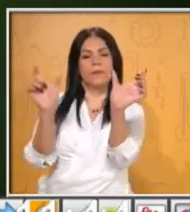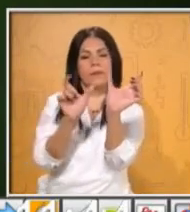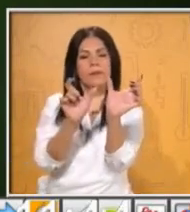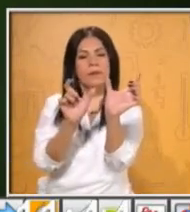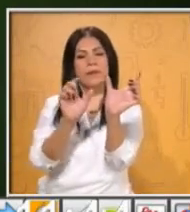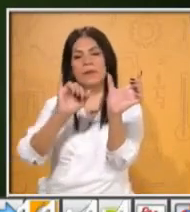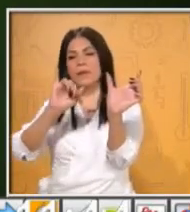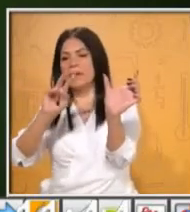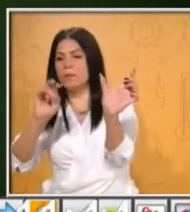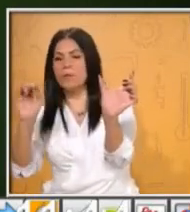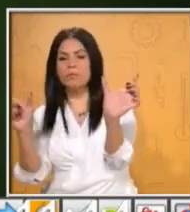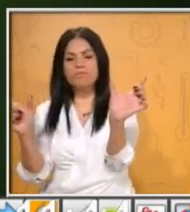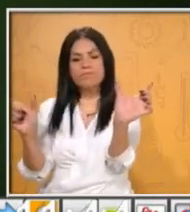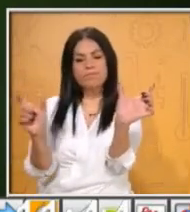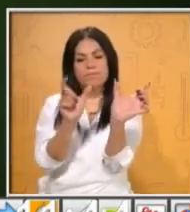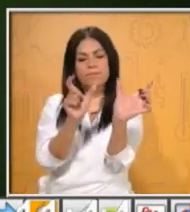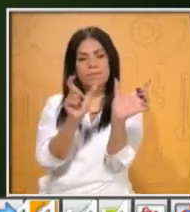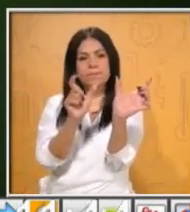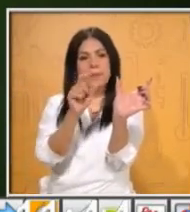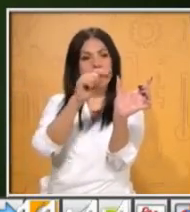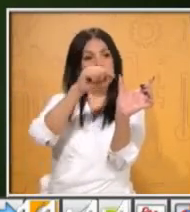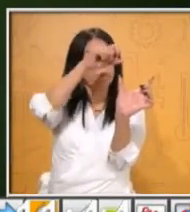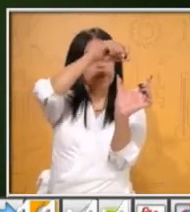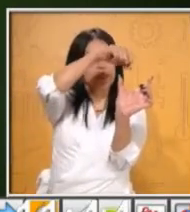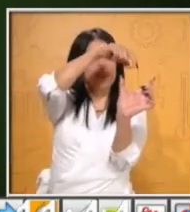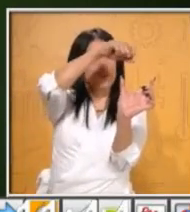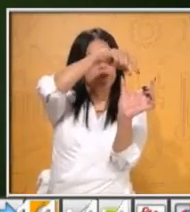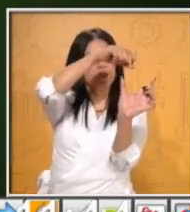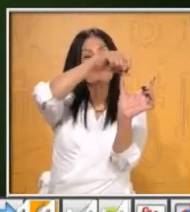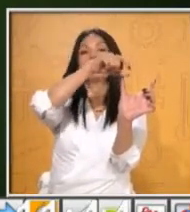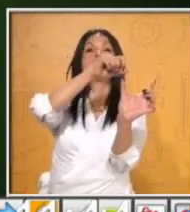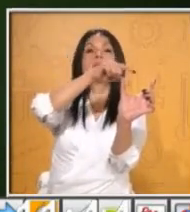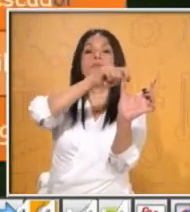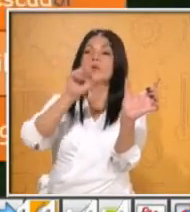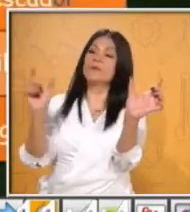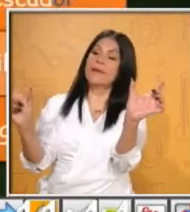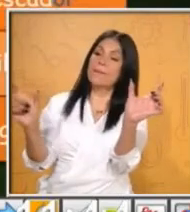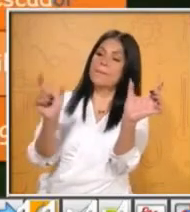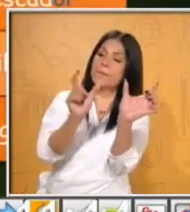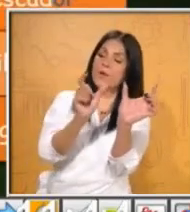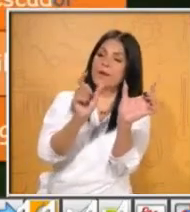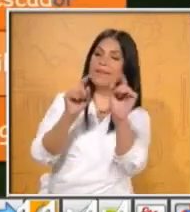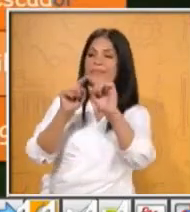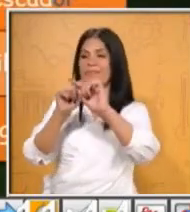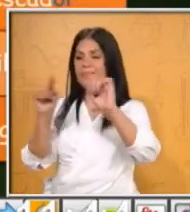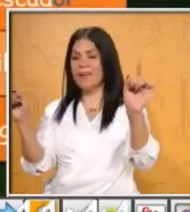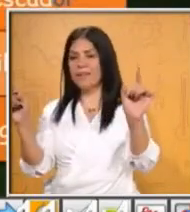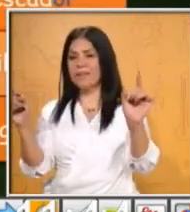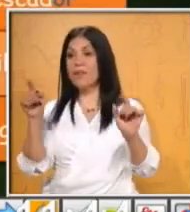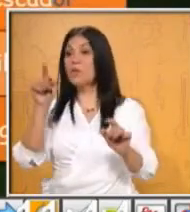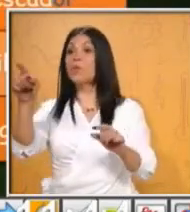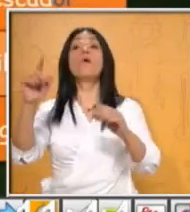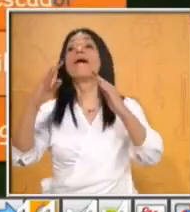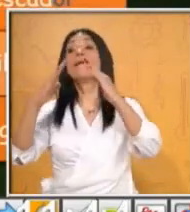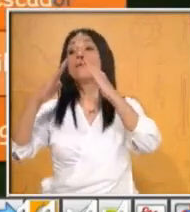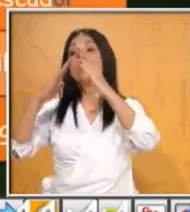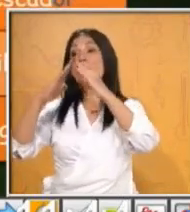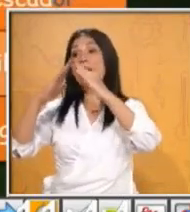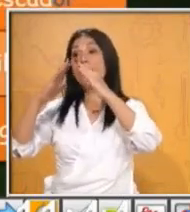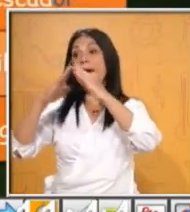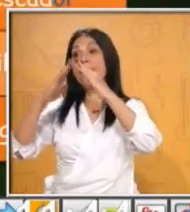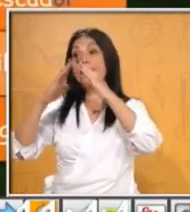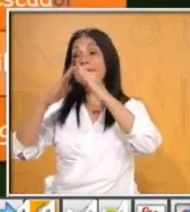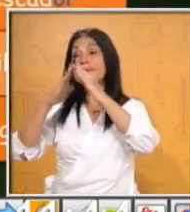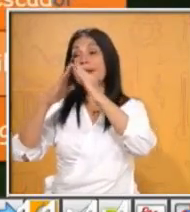deportistas, nuestro morfema sería. Iztas. Iztas. ¿Qué es lo que vas a hacer en casita? Tú vas a identificar con el